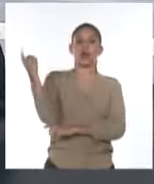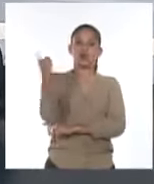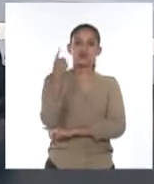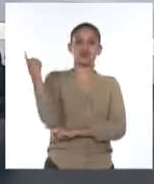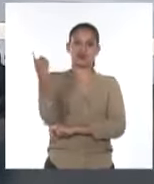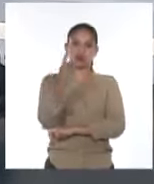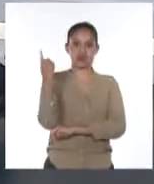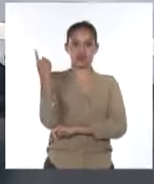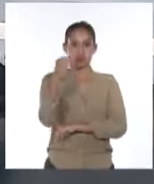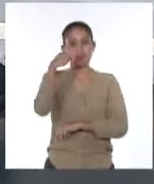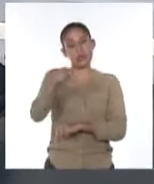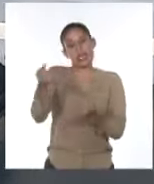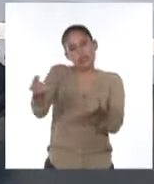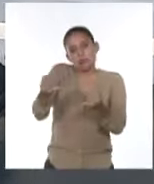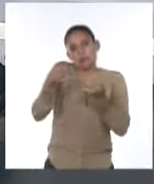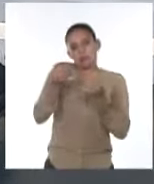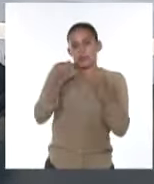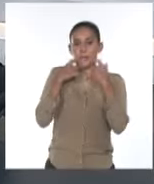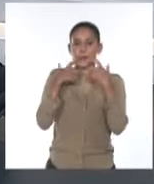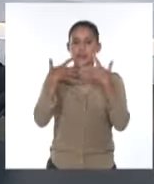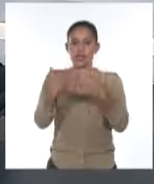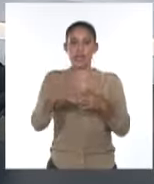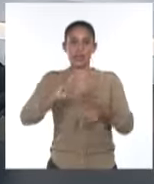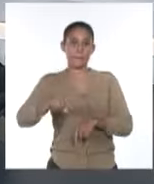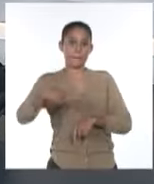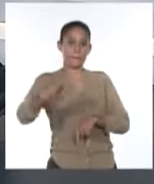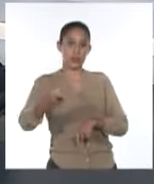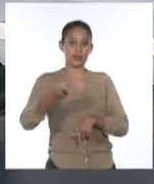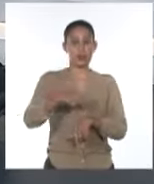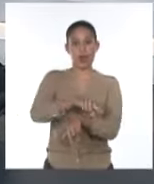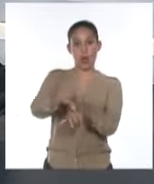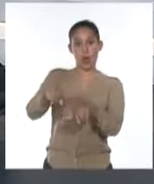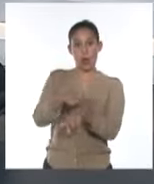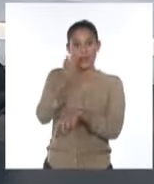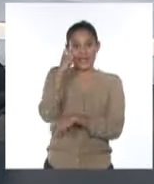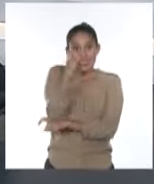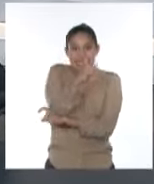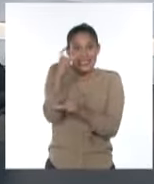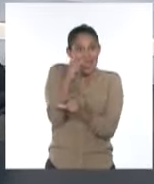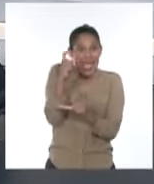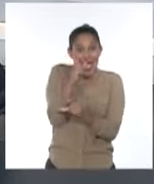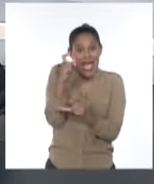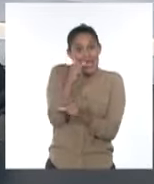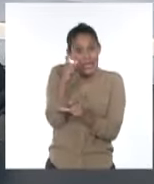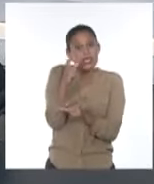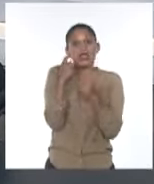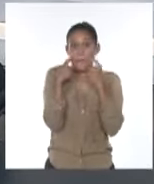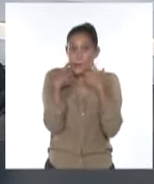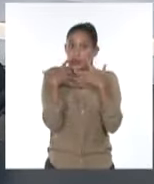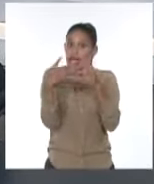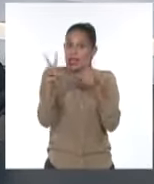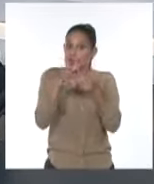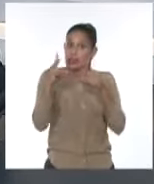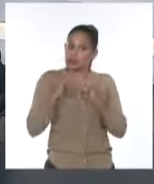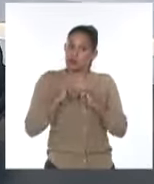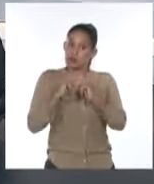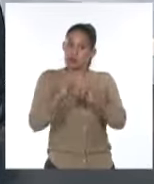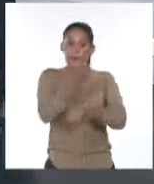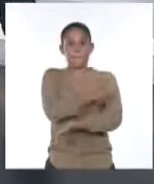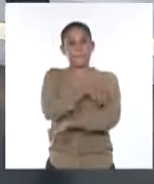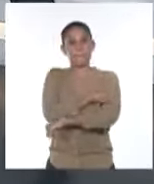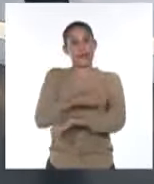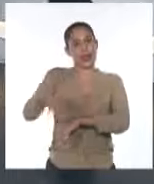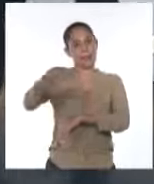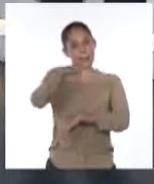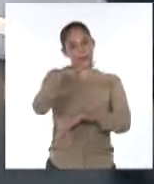entonces te dejo con el pronóstico para las próximas horas. Yenely, la alerta por supuesto está dada y la información también es oportuna para nuestro pueblo. Exactamente.